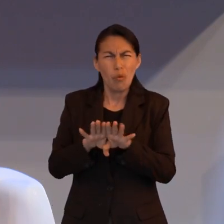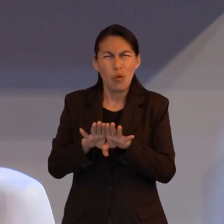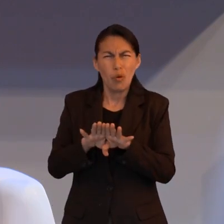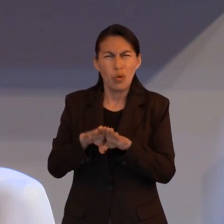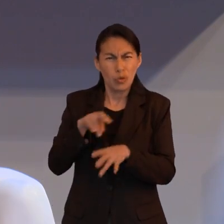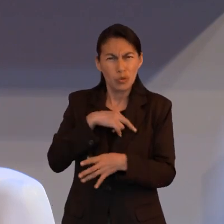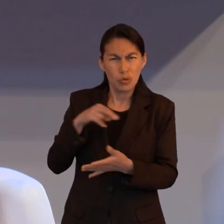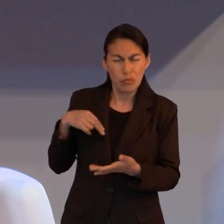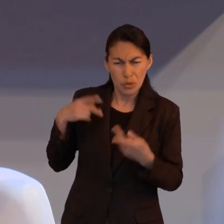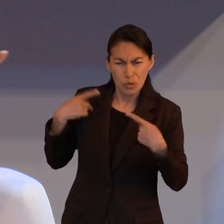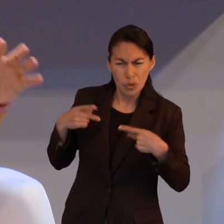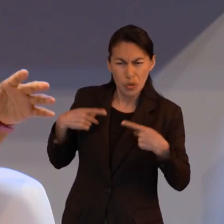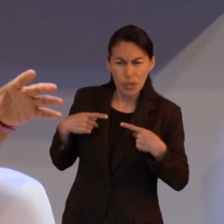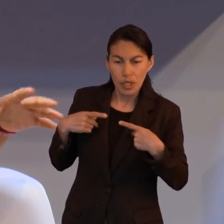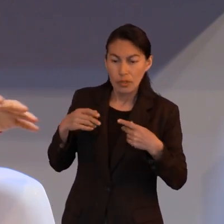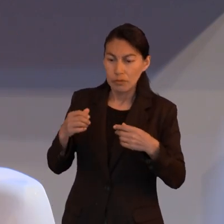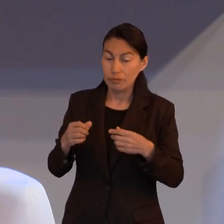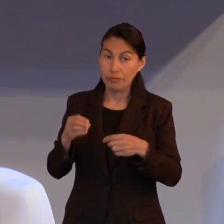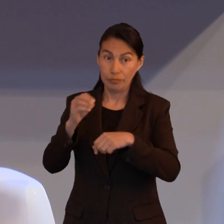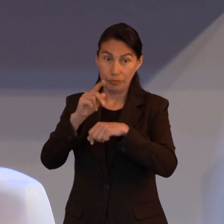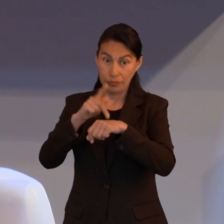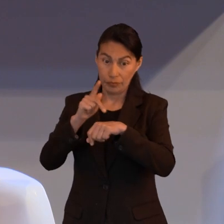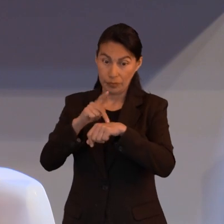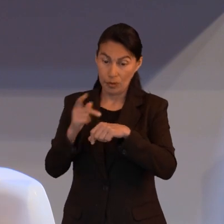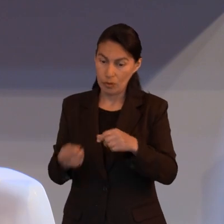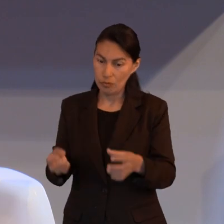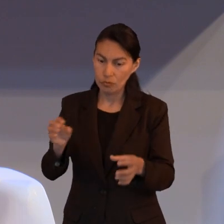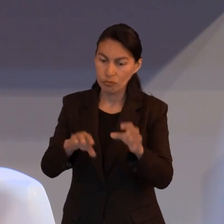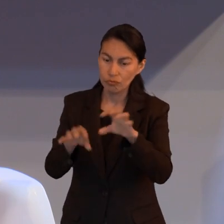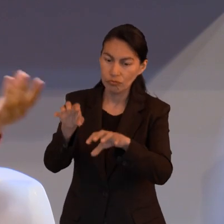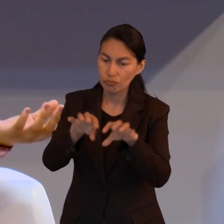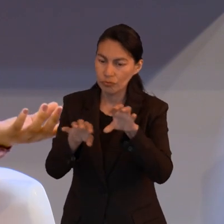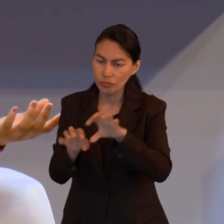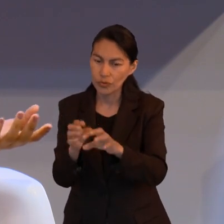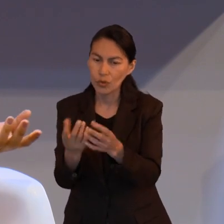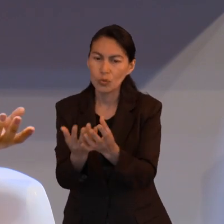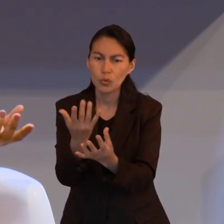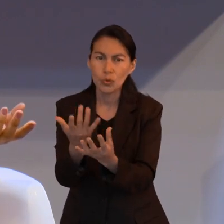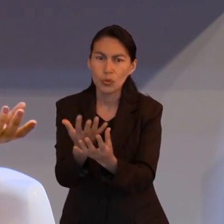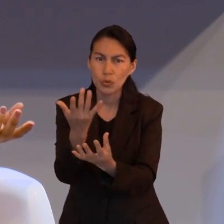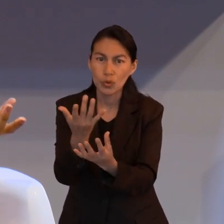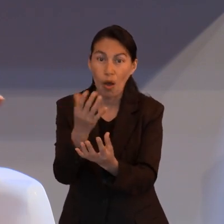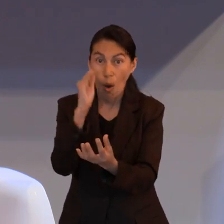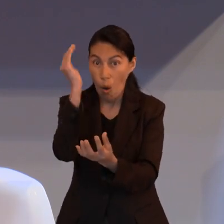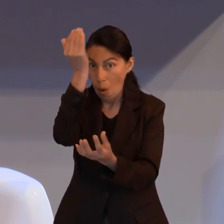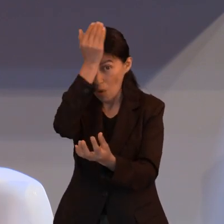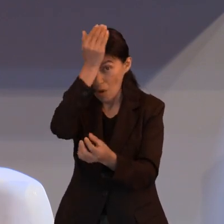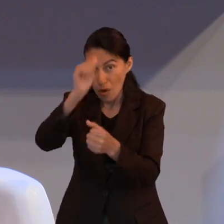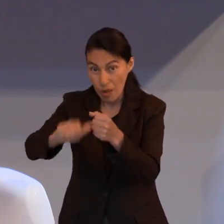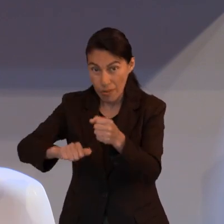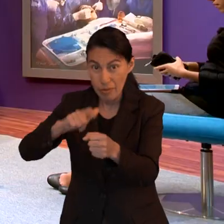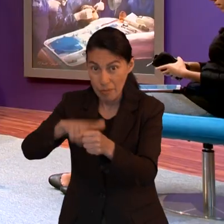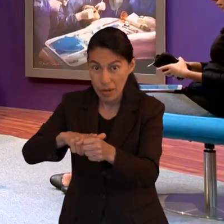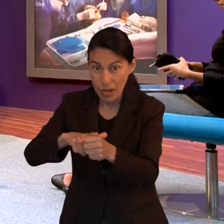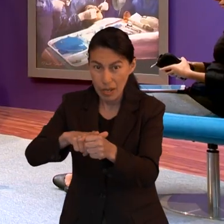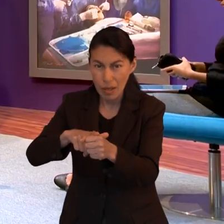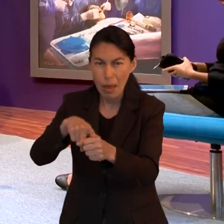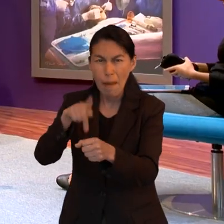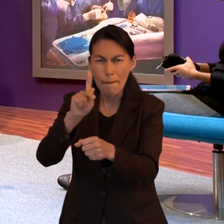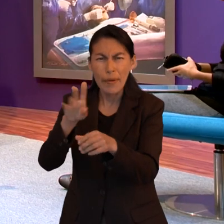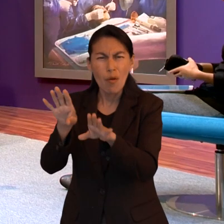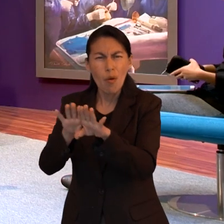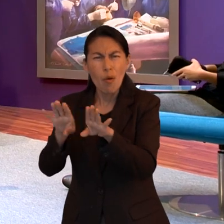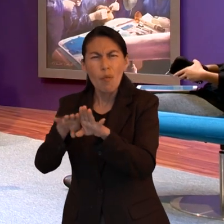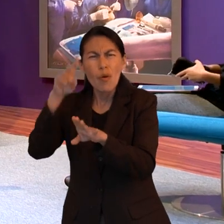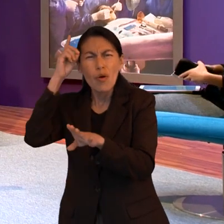si bien le ofrecíamos sacrificios de animales puros, no se hacía esto de sacrificio humano. Sin embargo, Dios le dice a Abraham,